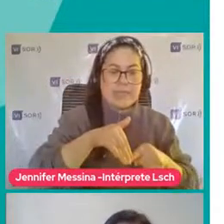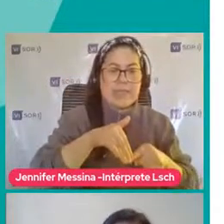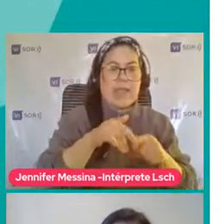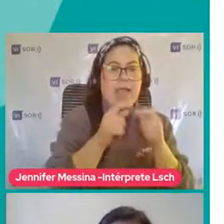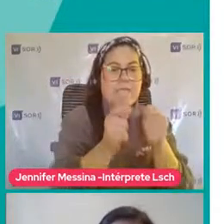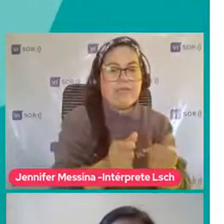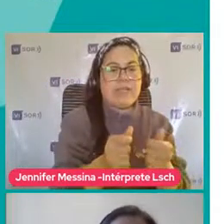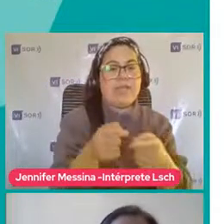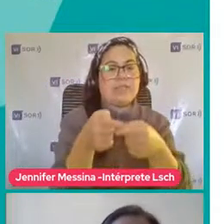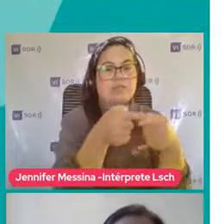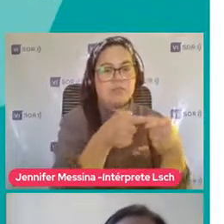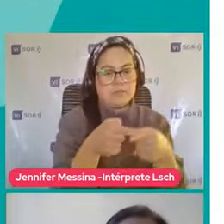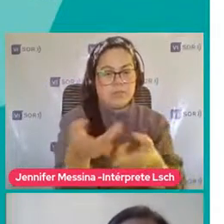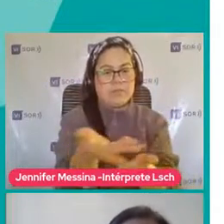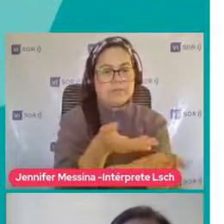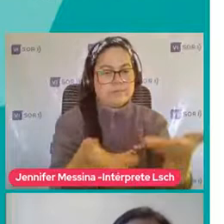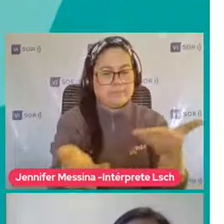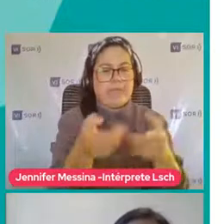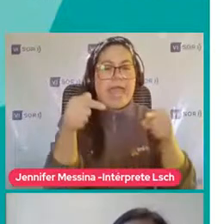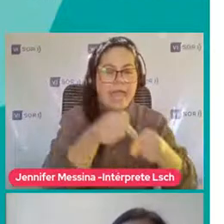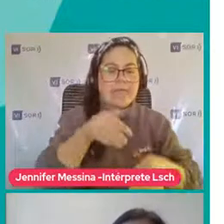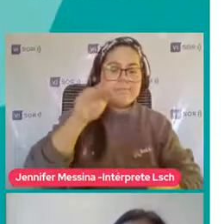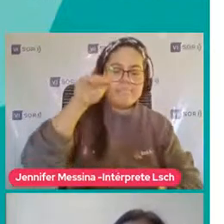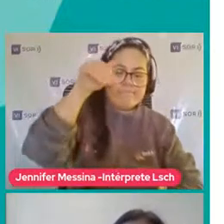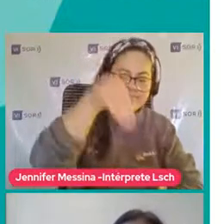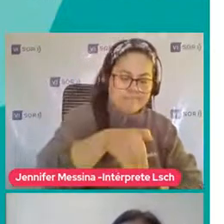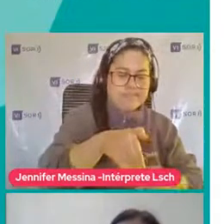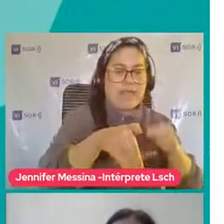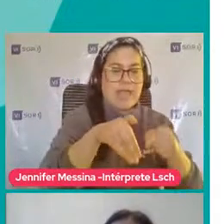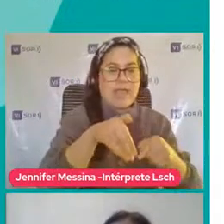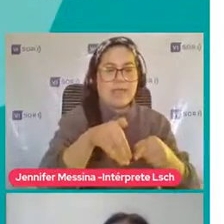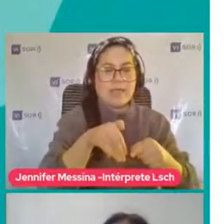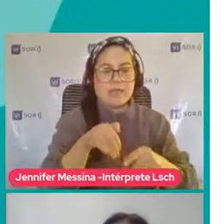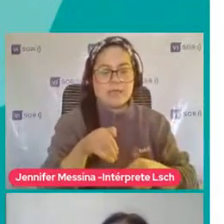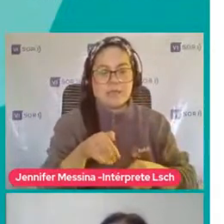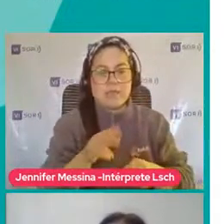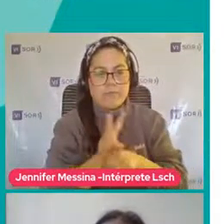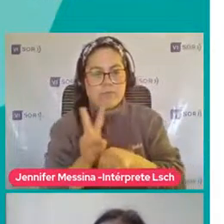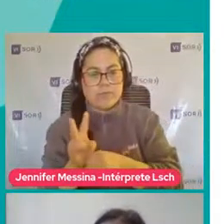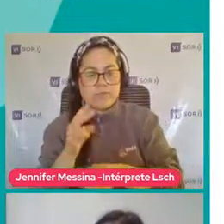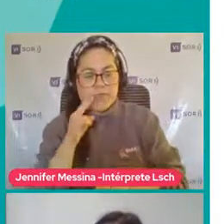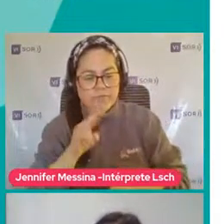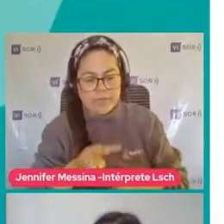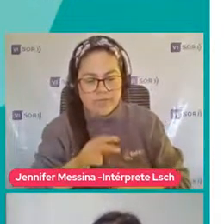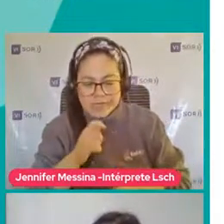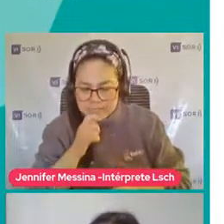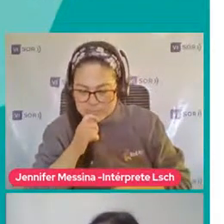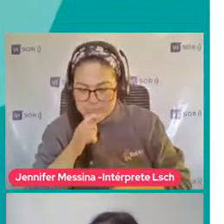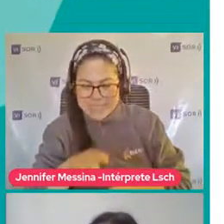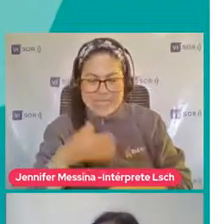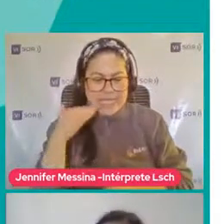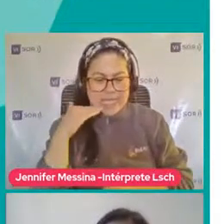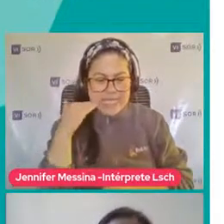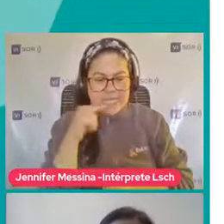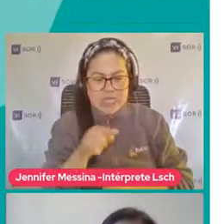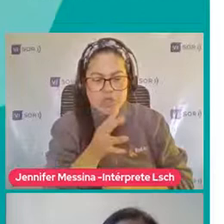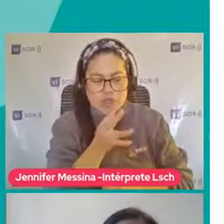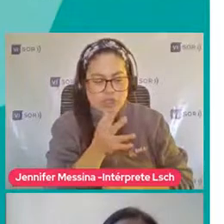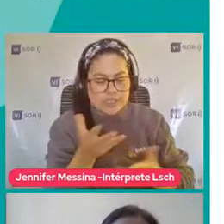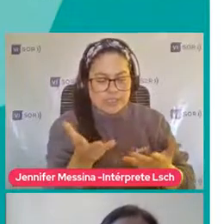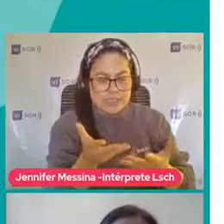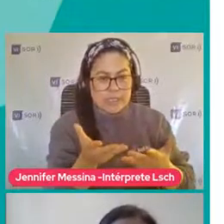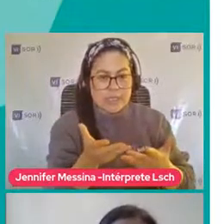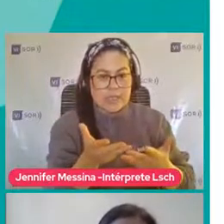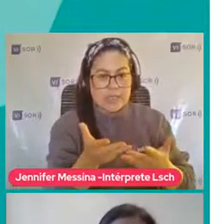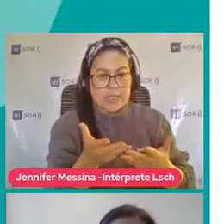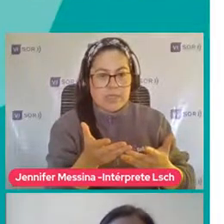habilidades sociales Y entonces Desde ahí Ustedes se pueden dar cuenta Así como De repente uno dice Pero es que este niñito No sé Hasta hablan